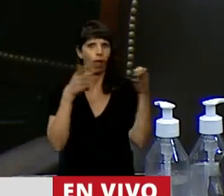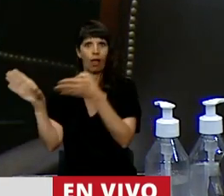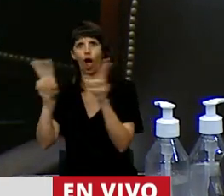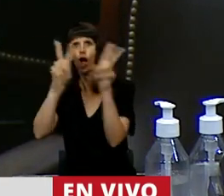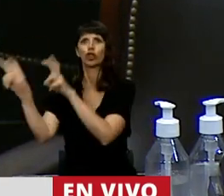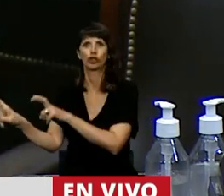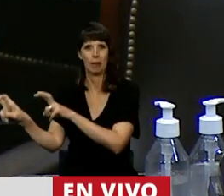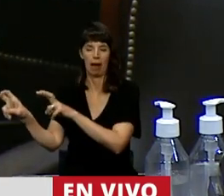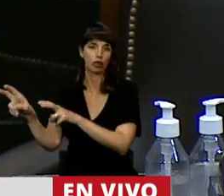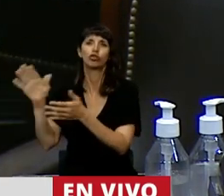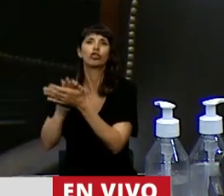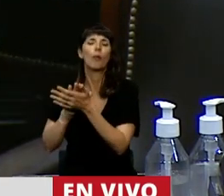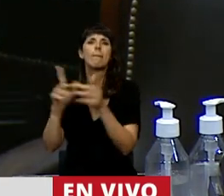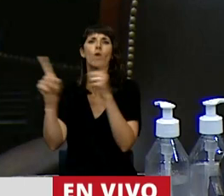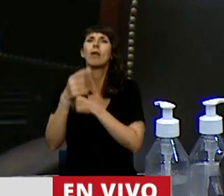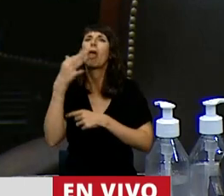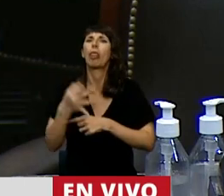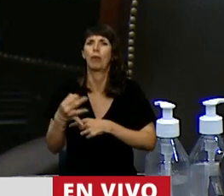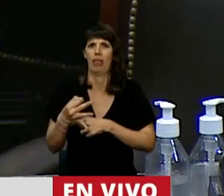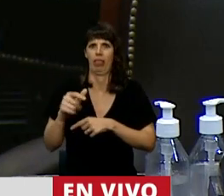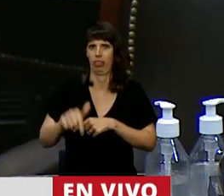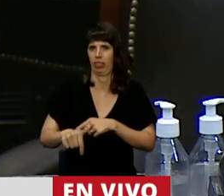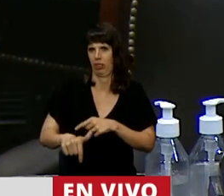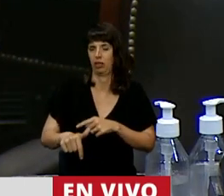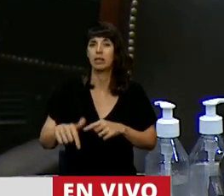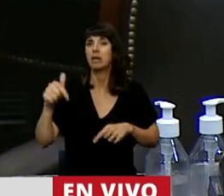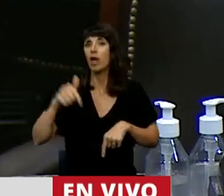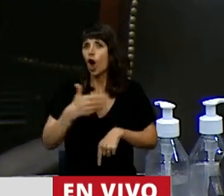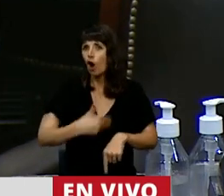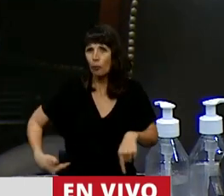desubicado en tiempo y en espacio